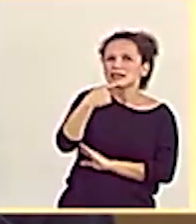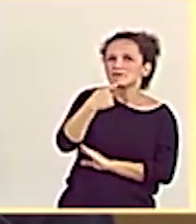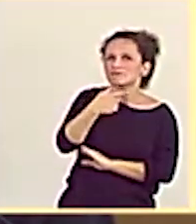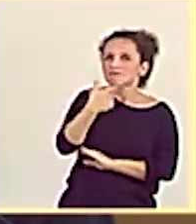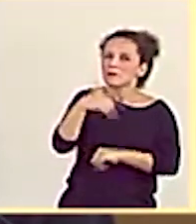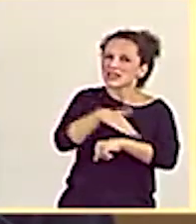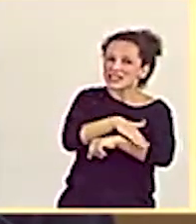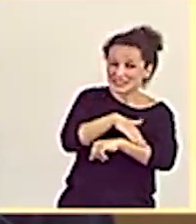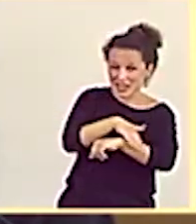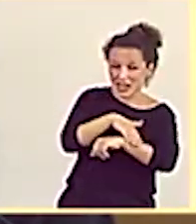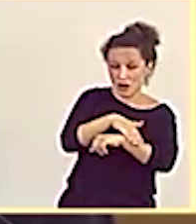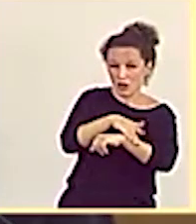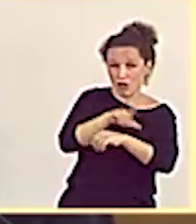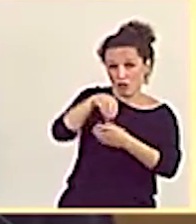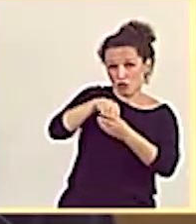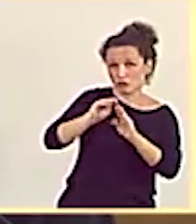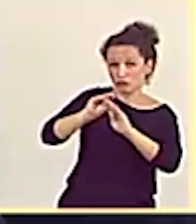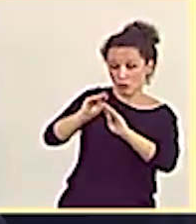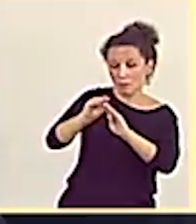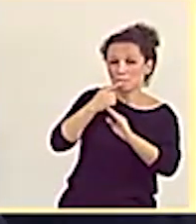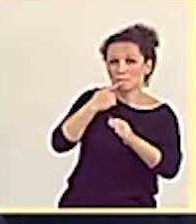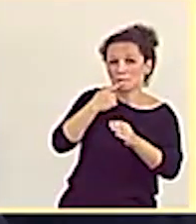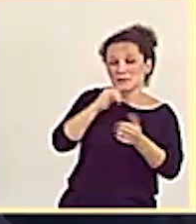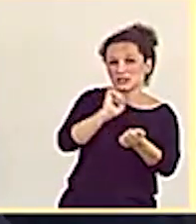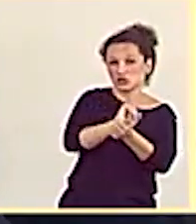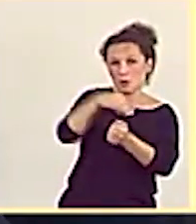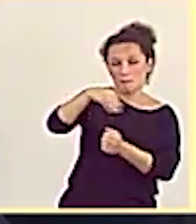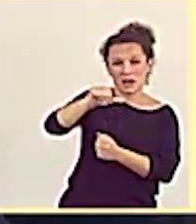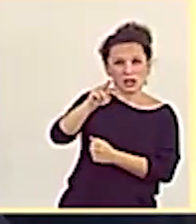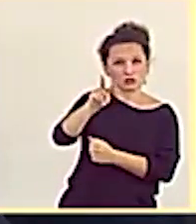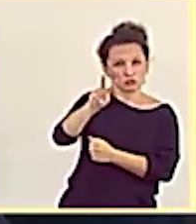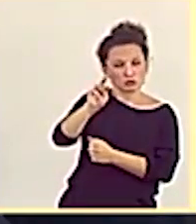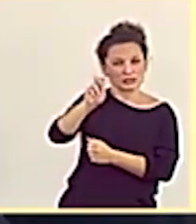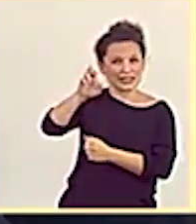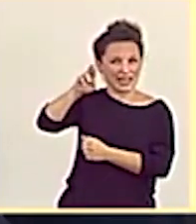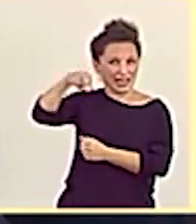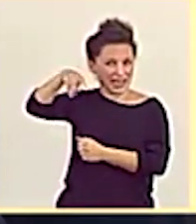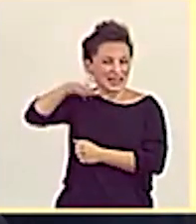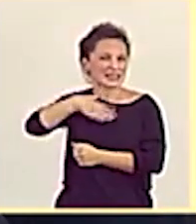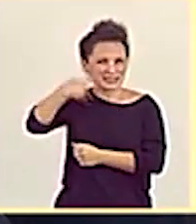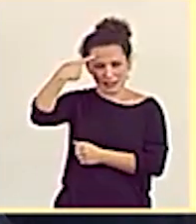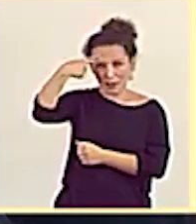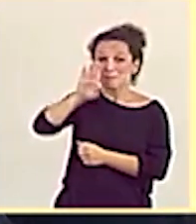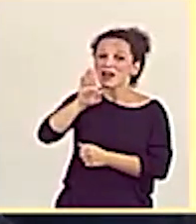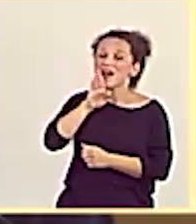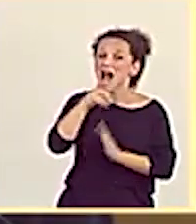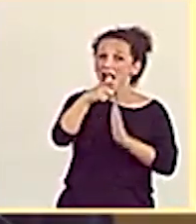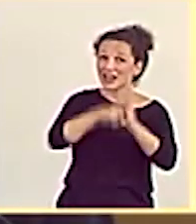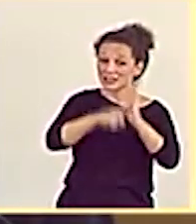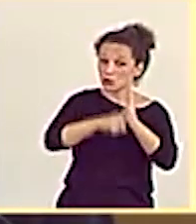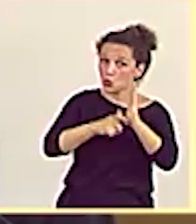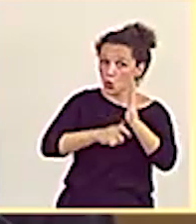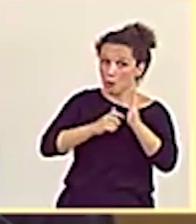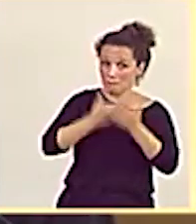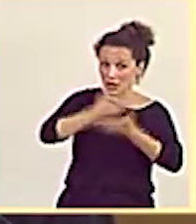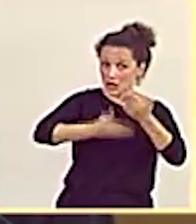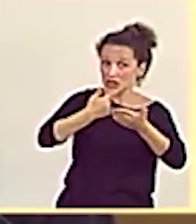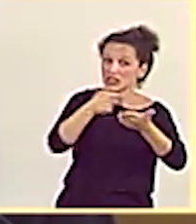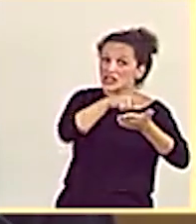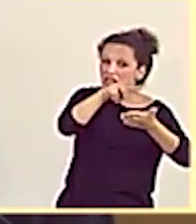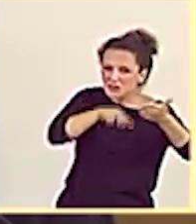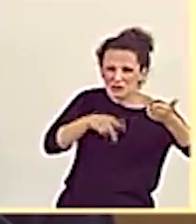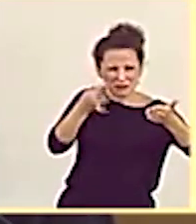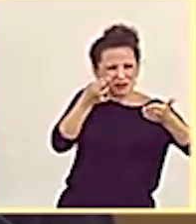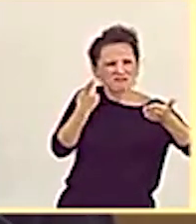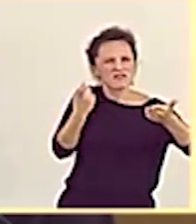torno al cierre de la prisión de Martutene. Sin embargo, a pesar de todas las explicaciones que vienen en el artículo, seguimos sin tener respuesta a la pregunta